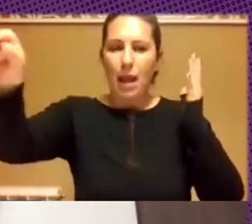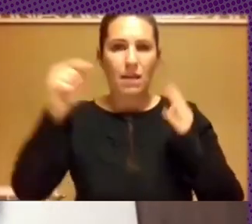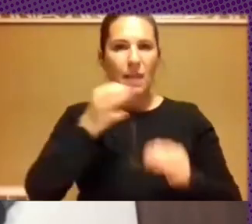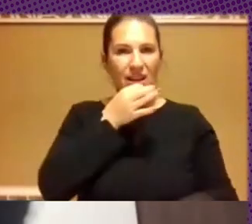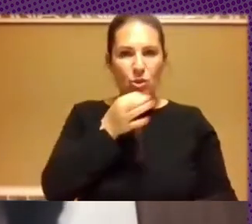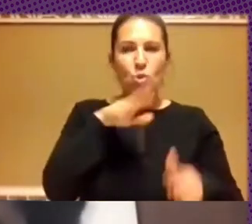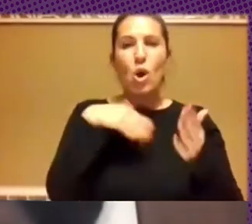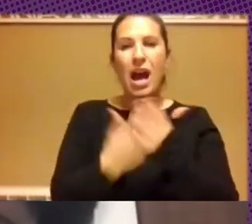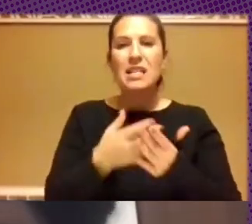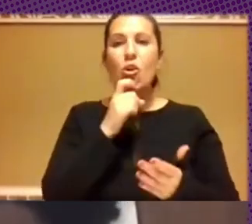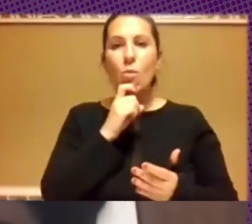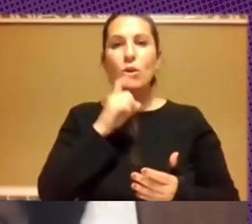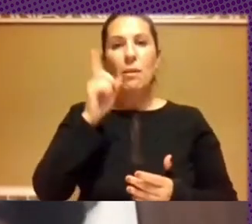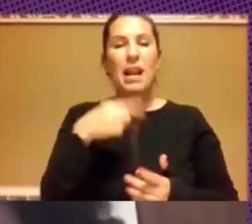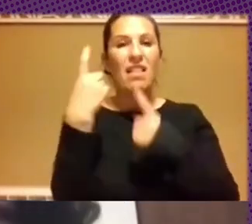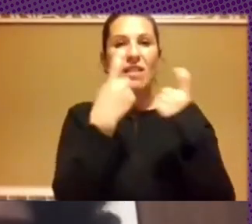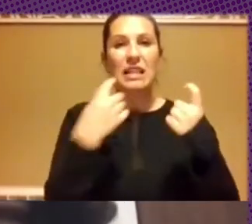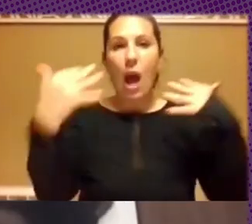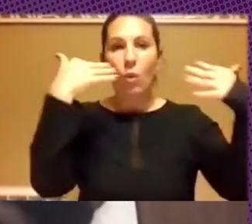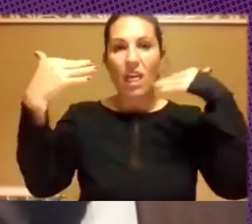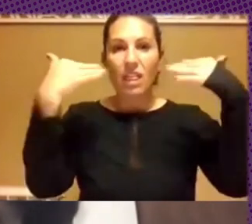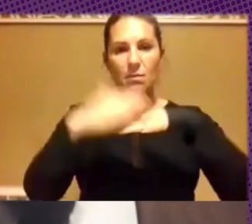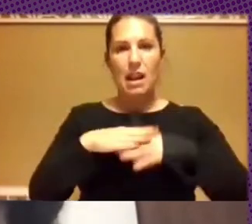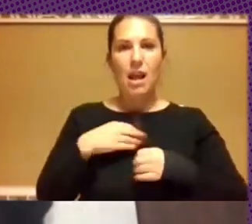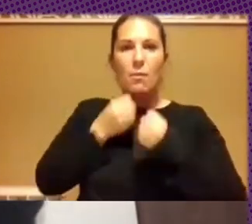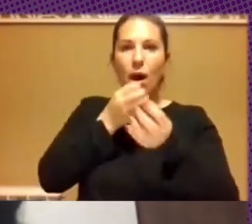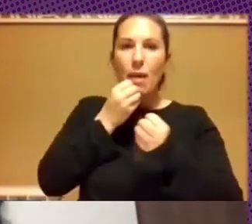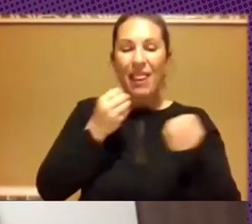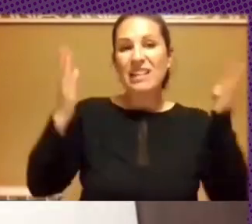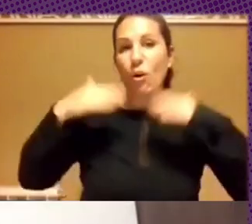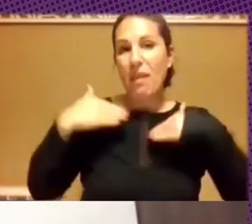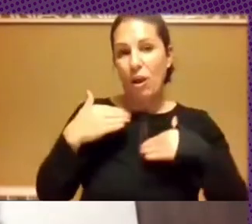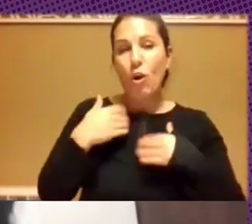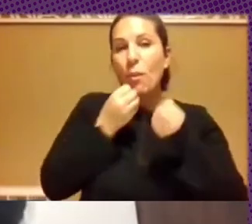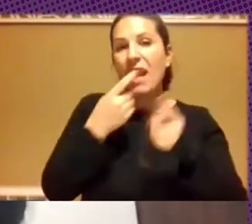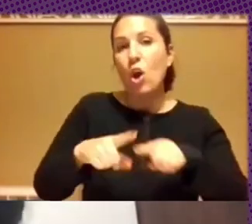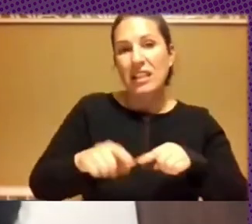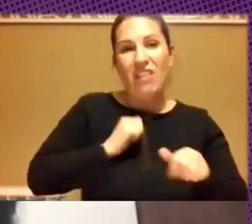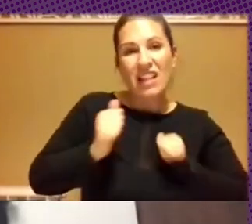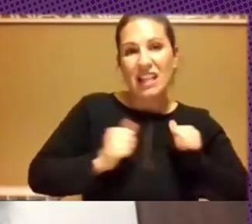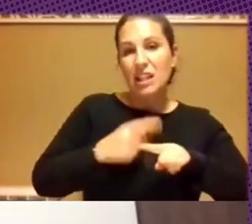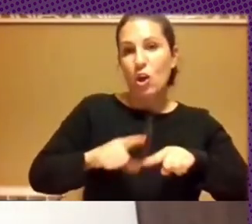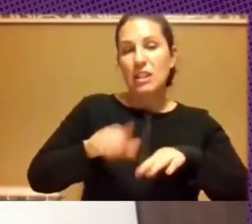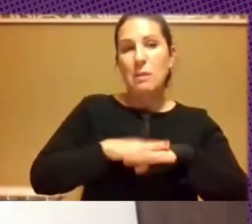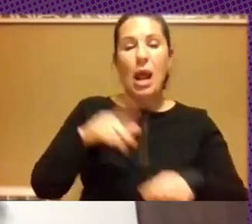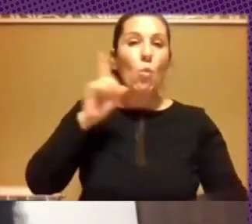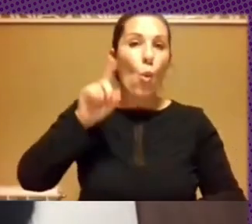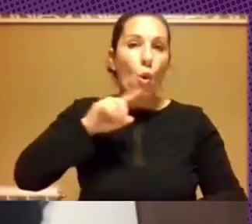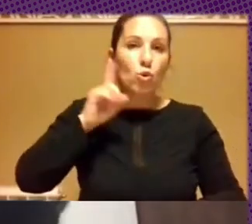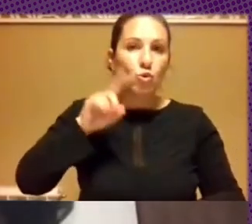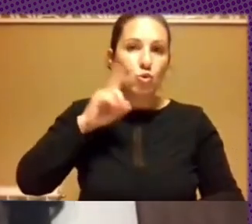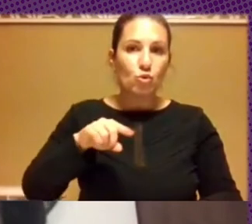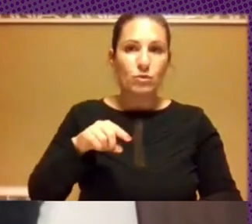consumo se necesitan también audiencias que consuman esa desinformación no es casualidad que que los bulos como llaman en